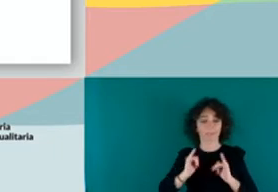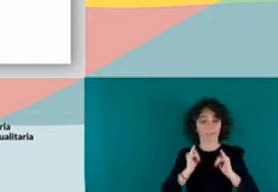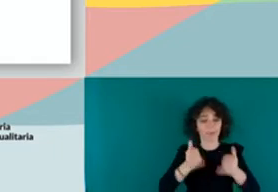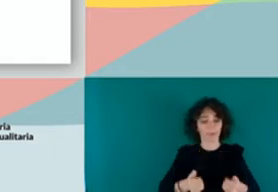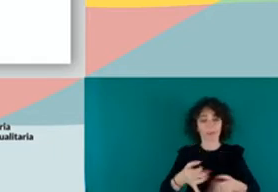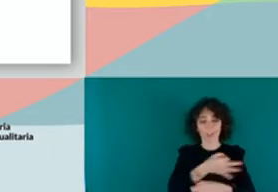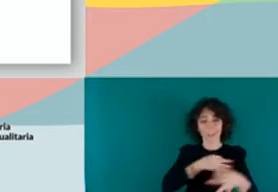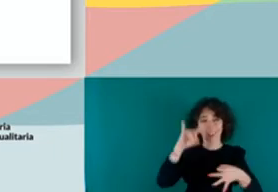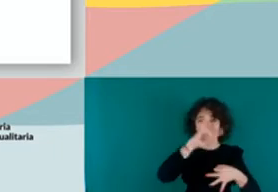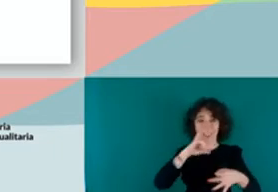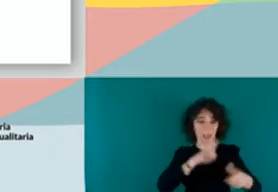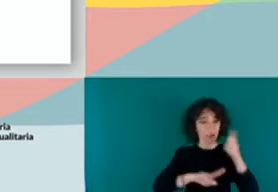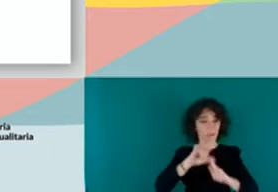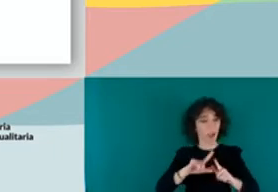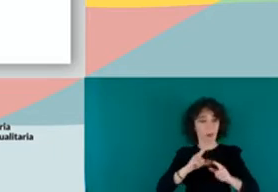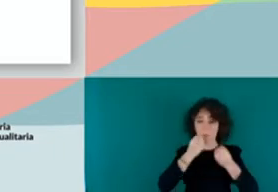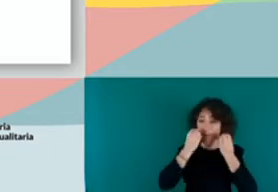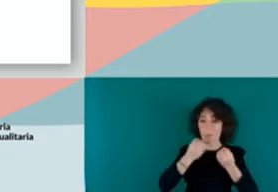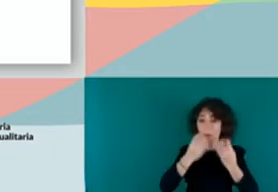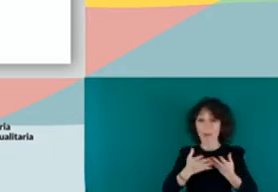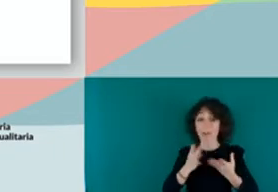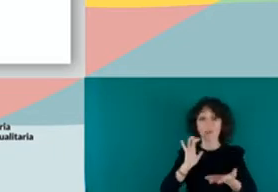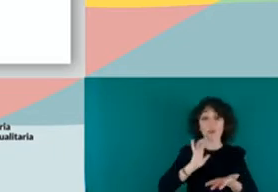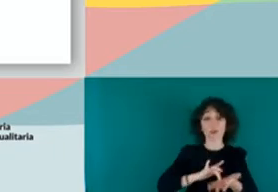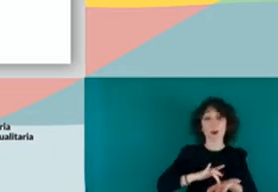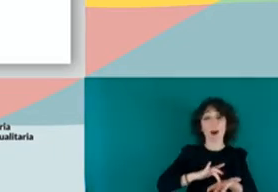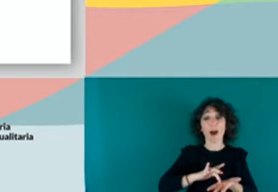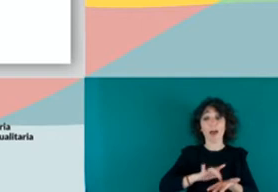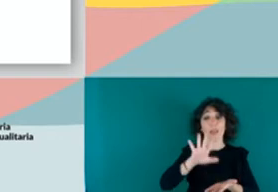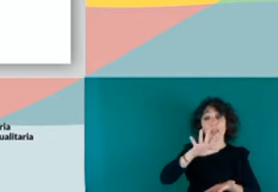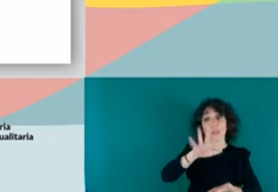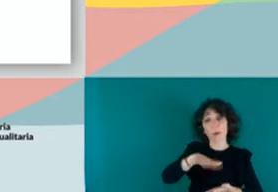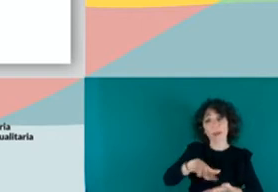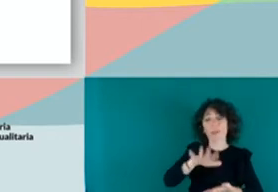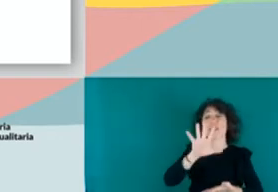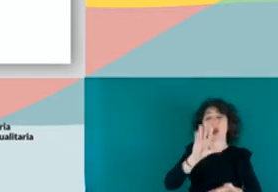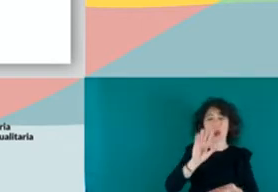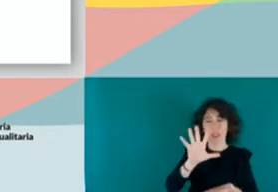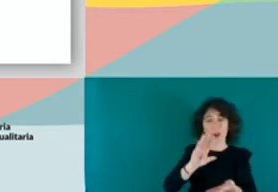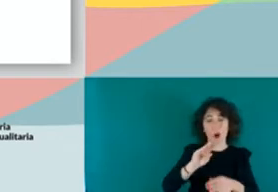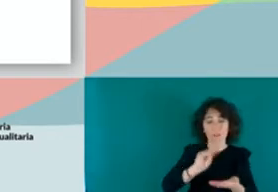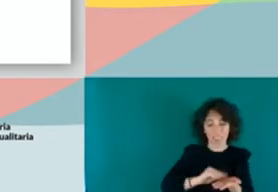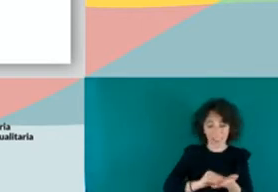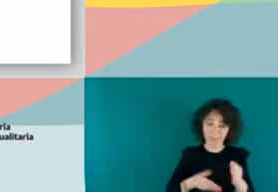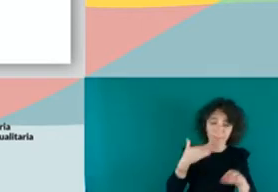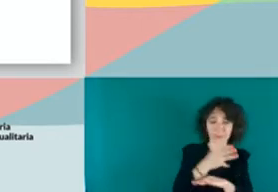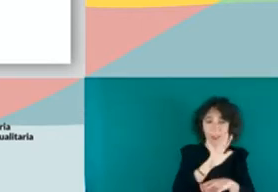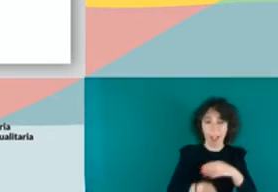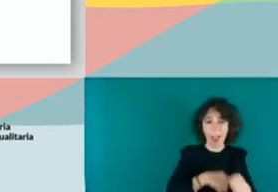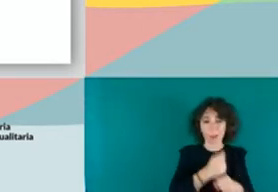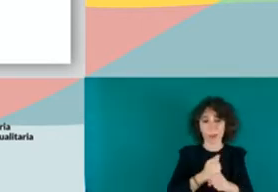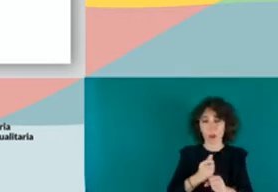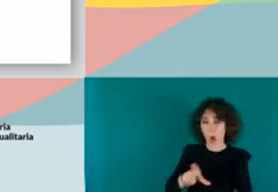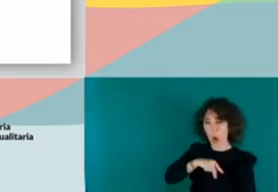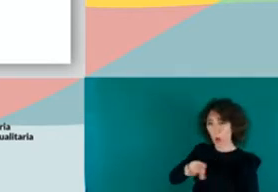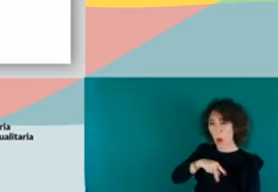trayecto, pasó por intentar cinco veces ir al aeropuerto y que no le dejaran volar, por fin llega